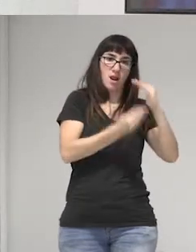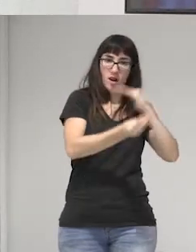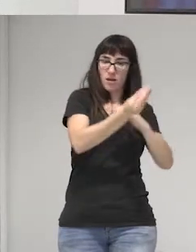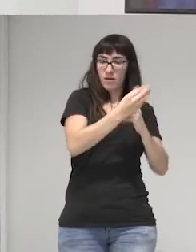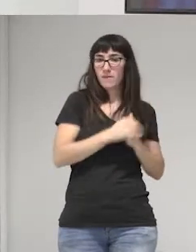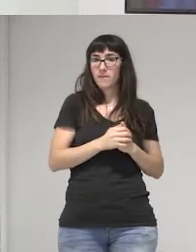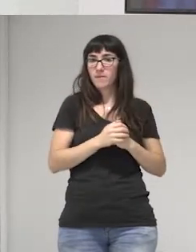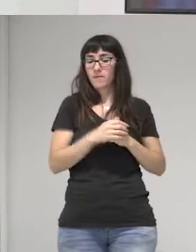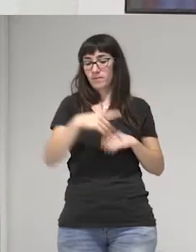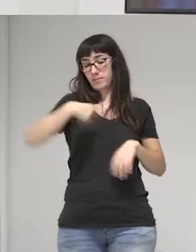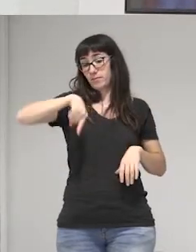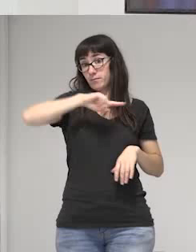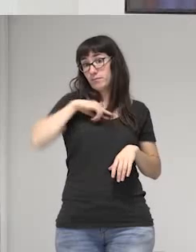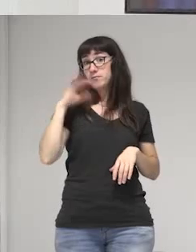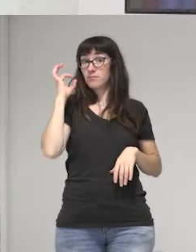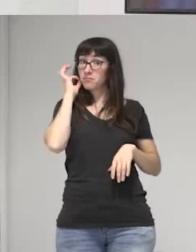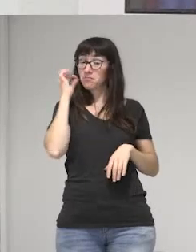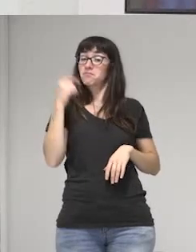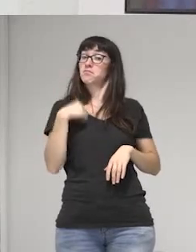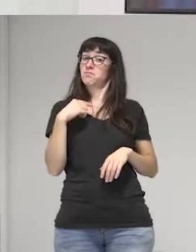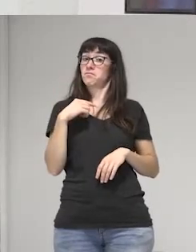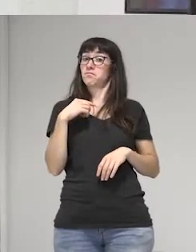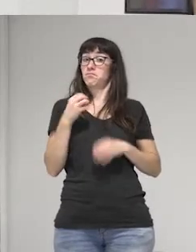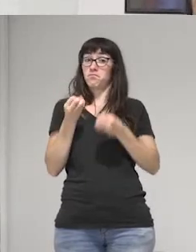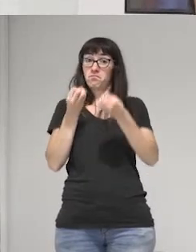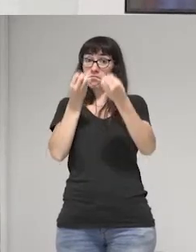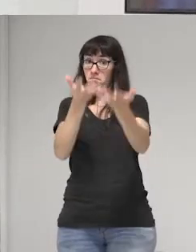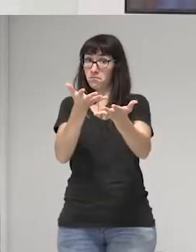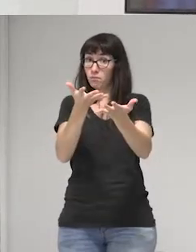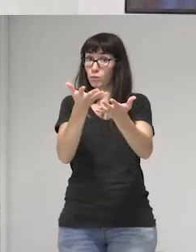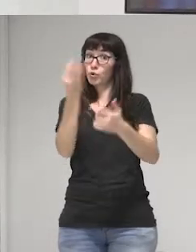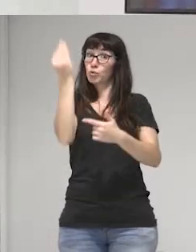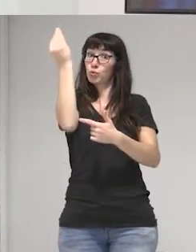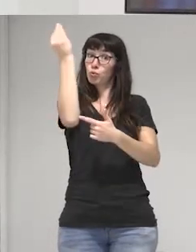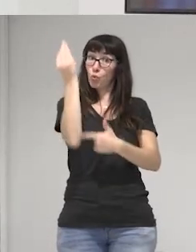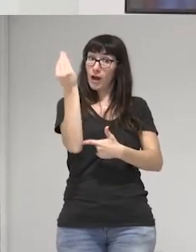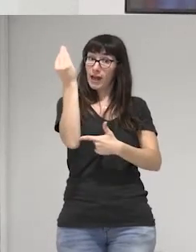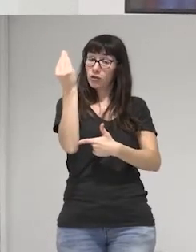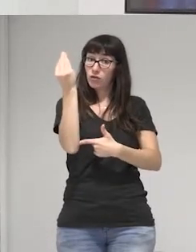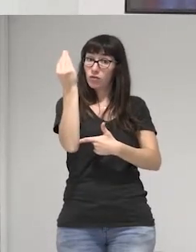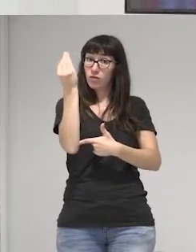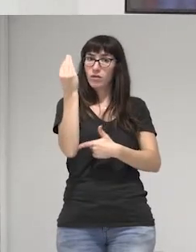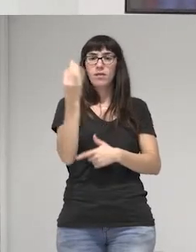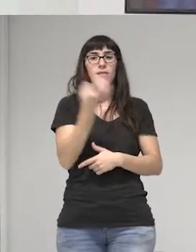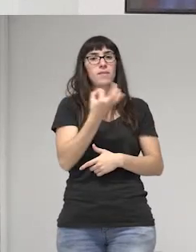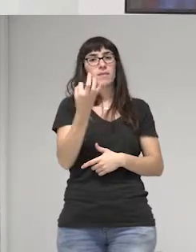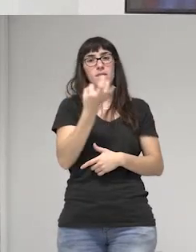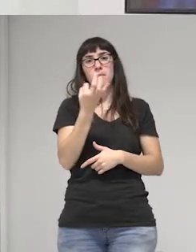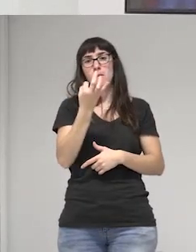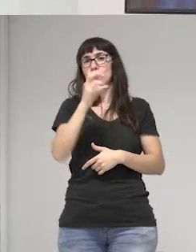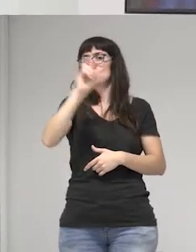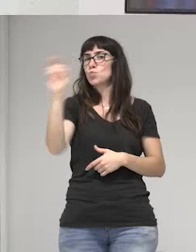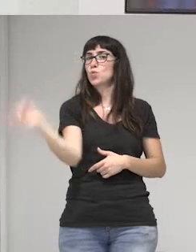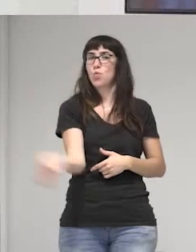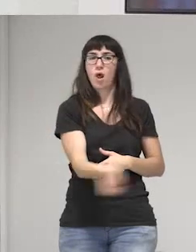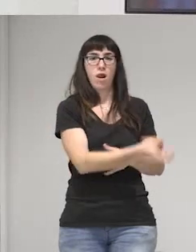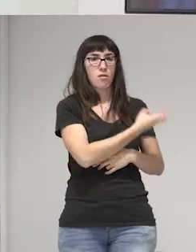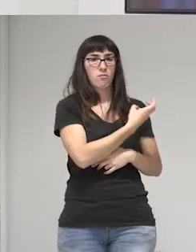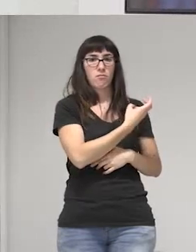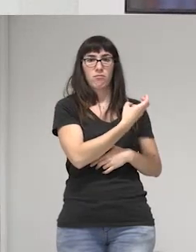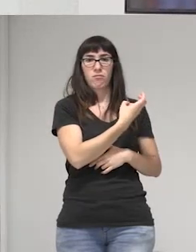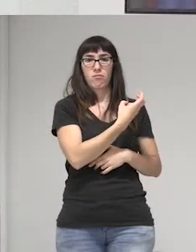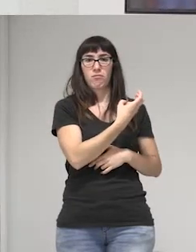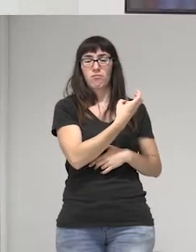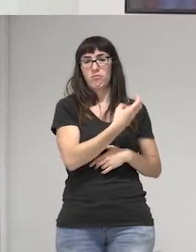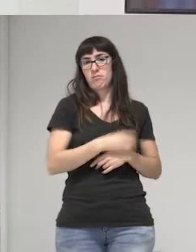Nosotras decimos que el sujeto es y debe ser un sujeto plural si no,